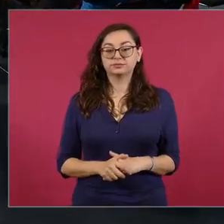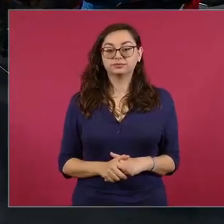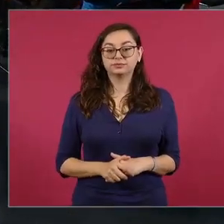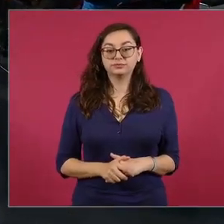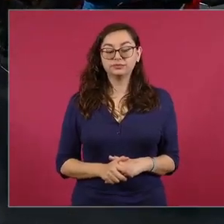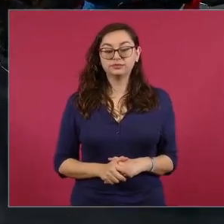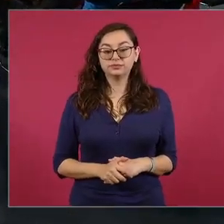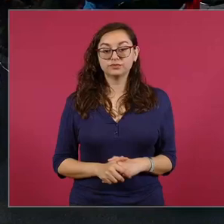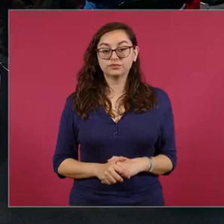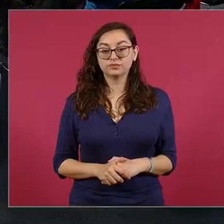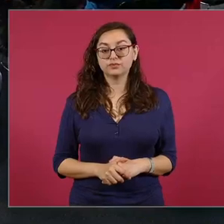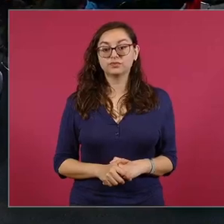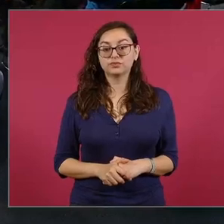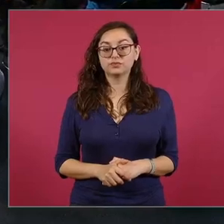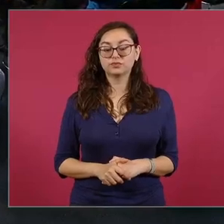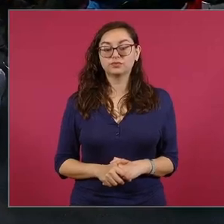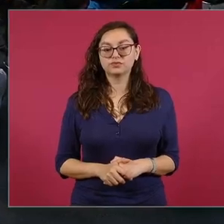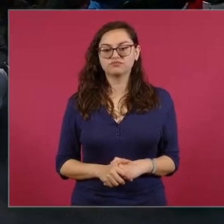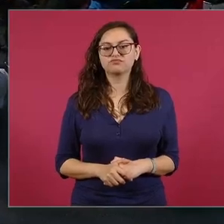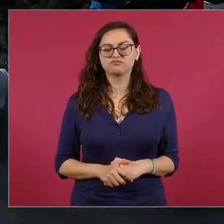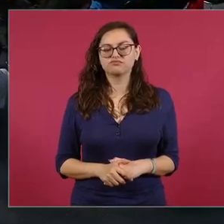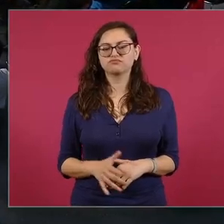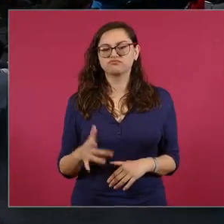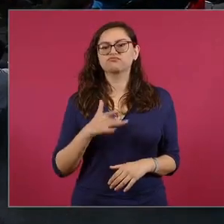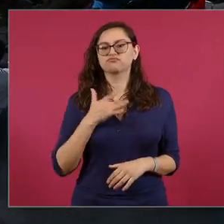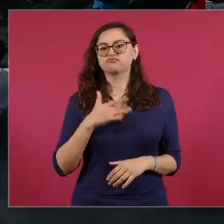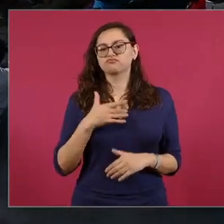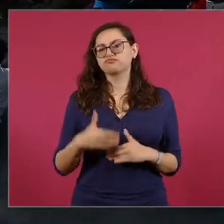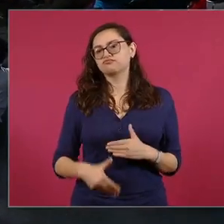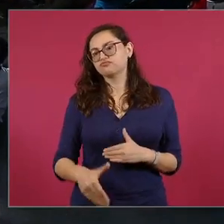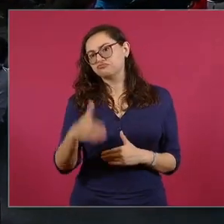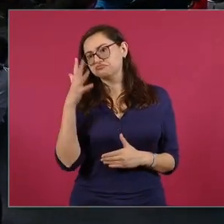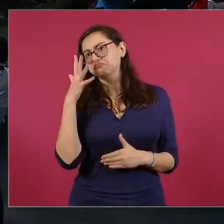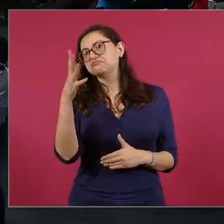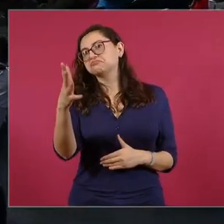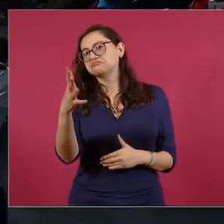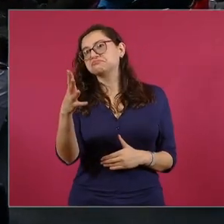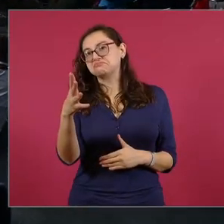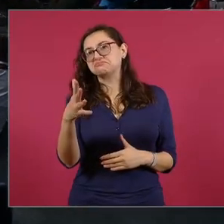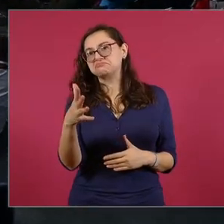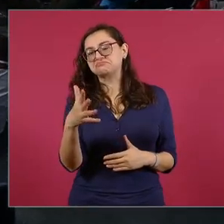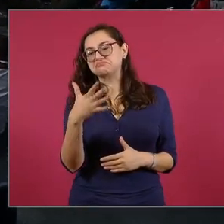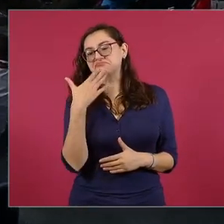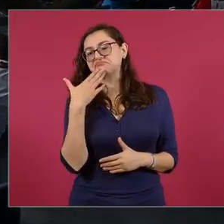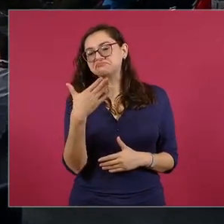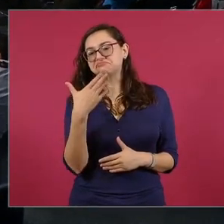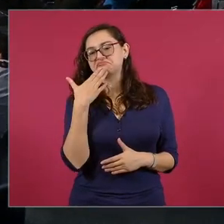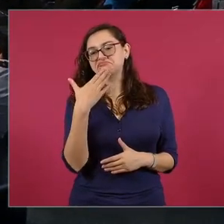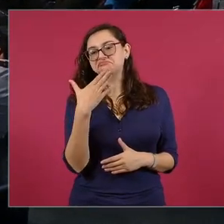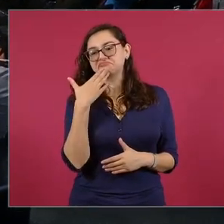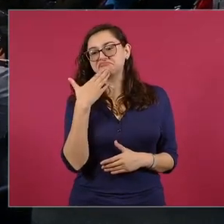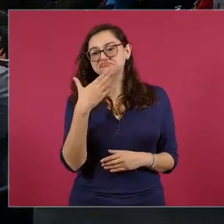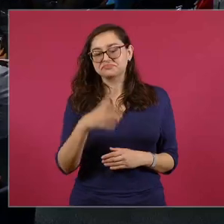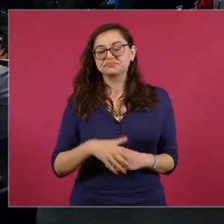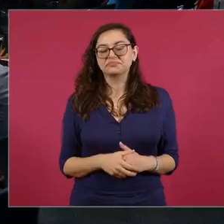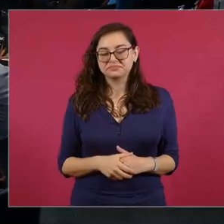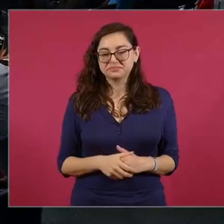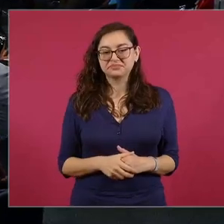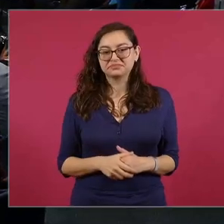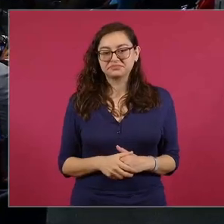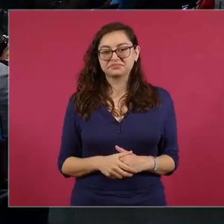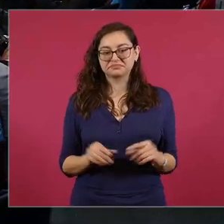Además, pinta bien el futuro, el porvenir para